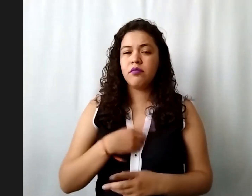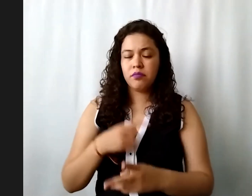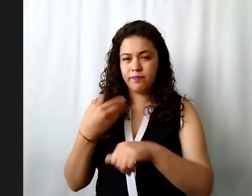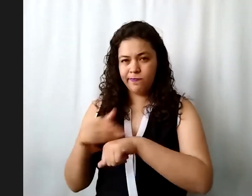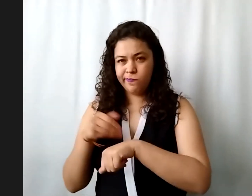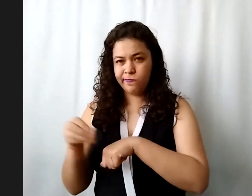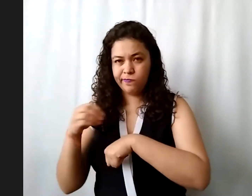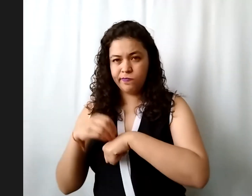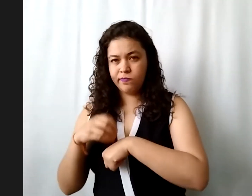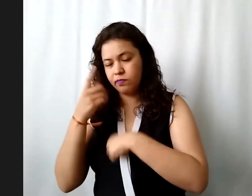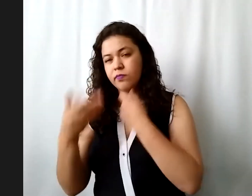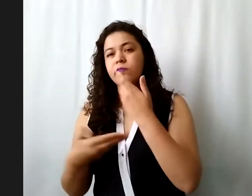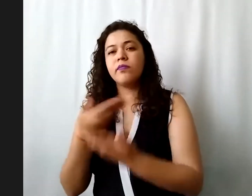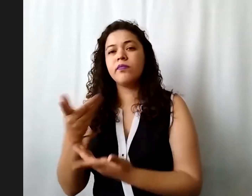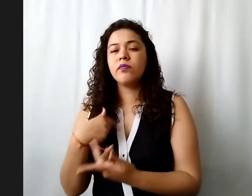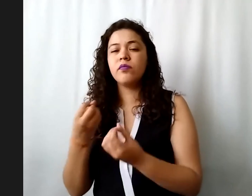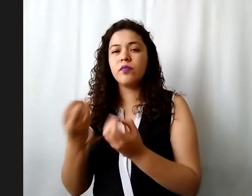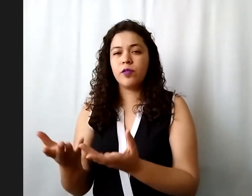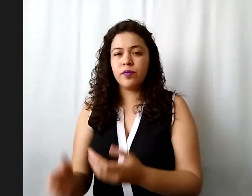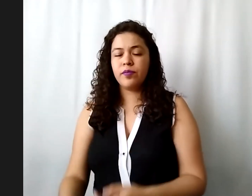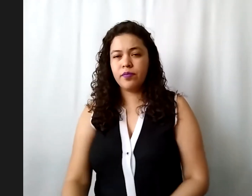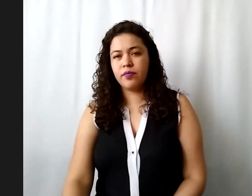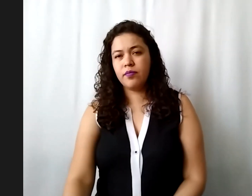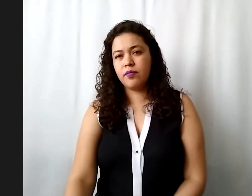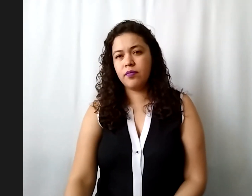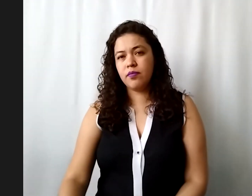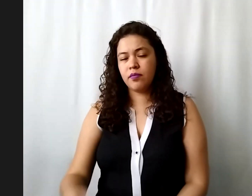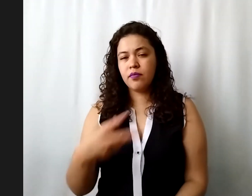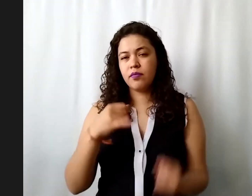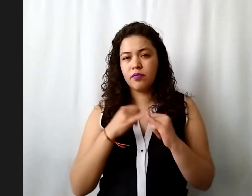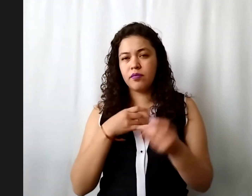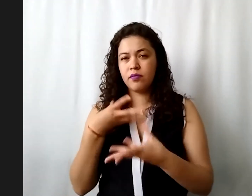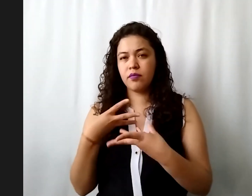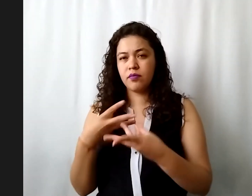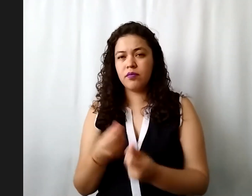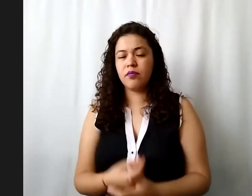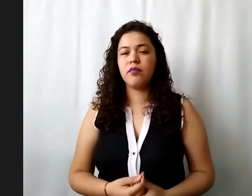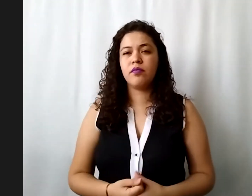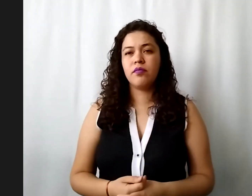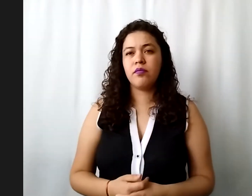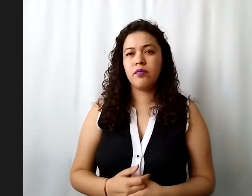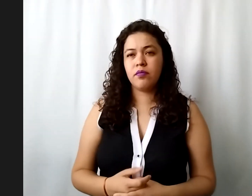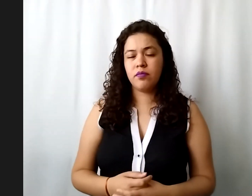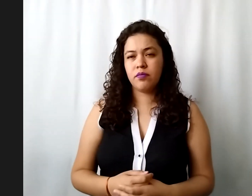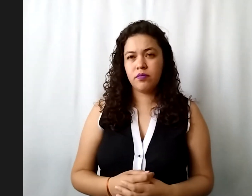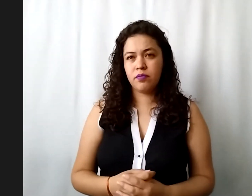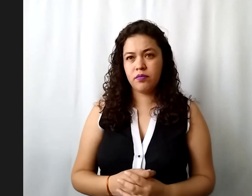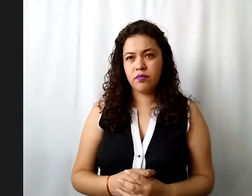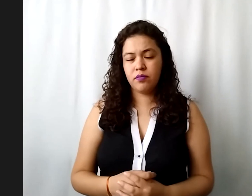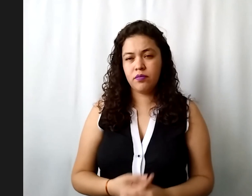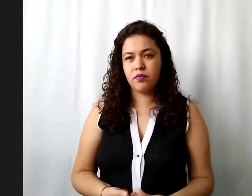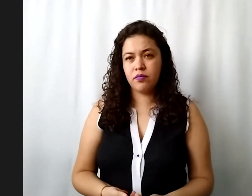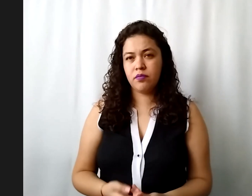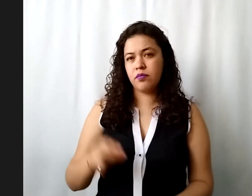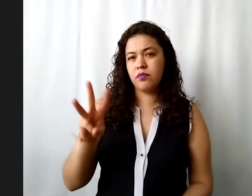porque fue un servicio otorgado eso implicó un gasto para la institución bien de Wendy